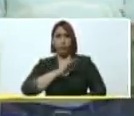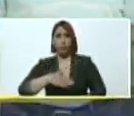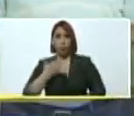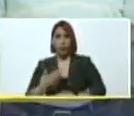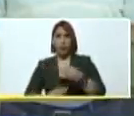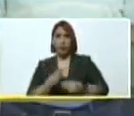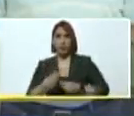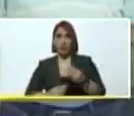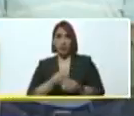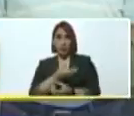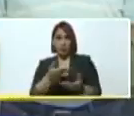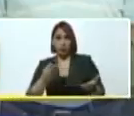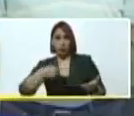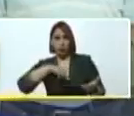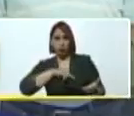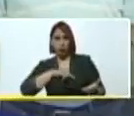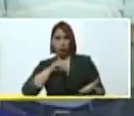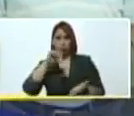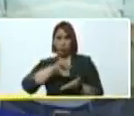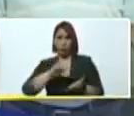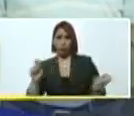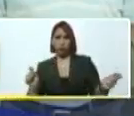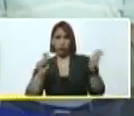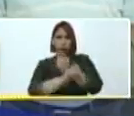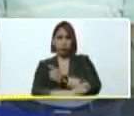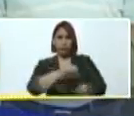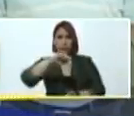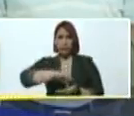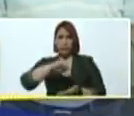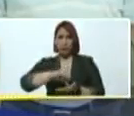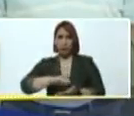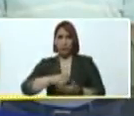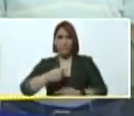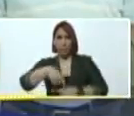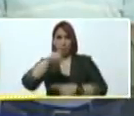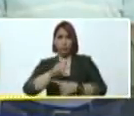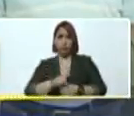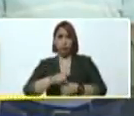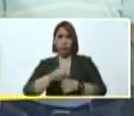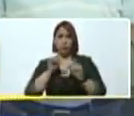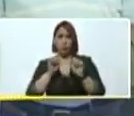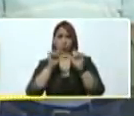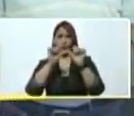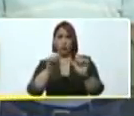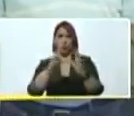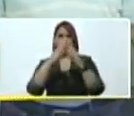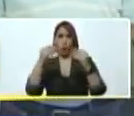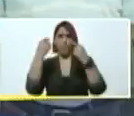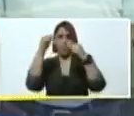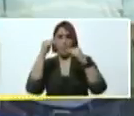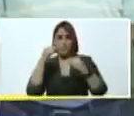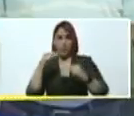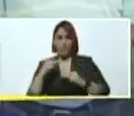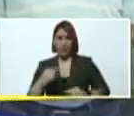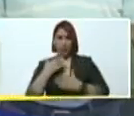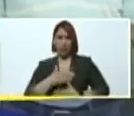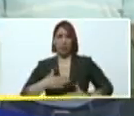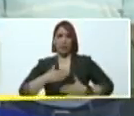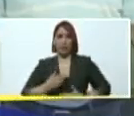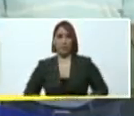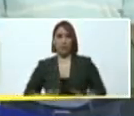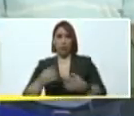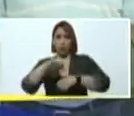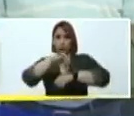nosotros estamos convirtiéndonos en el centro piloto, manteniendo todo lo que son los estándares de calidad para poder ofrecer este tipo de cirugías.